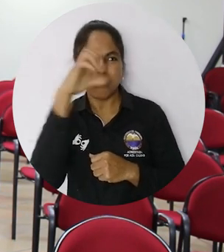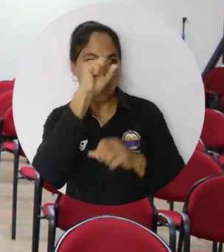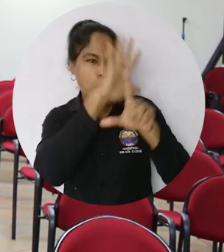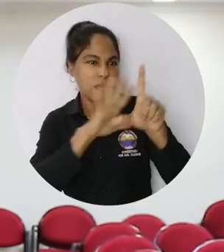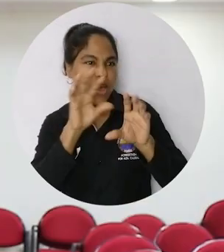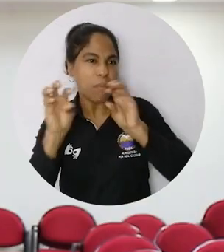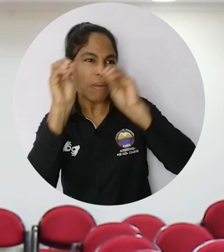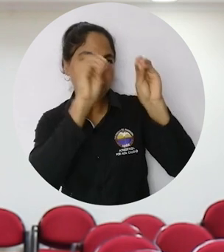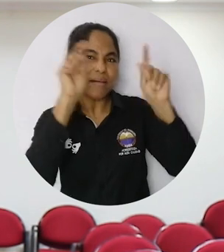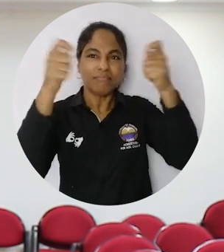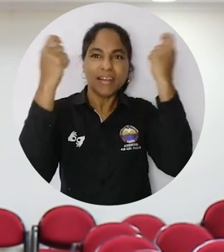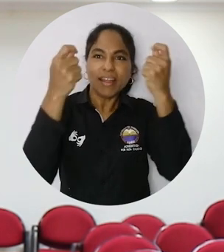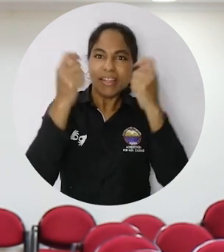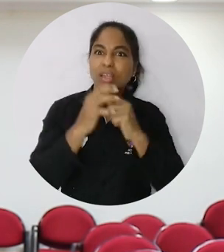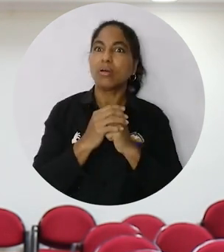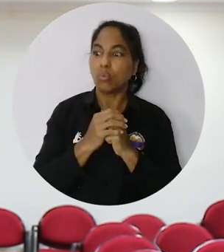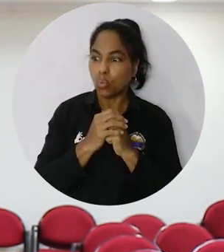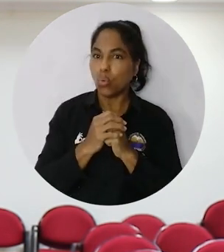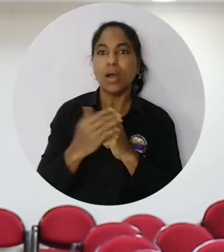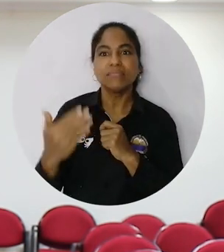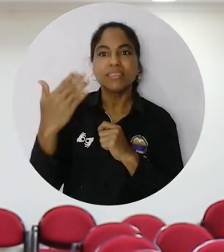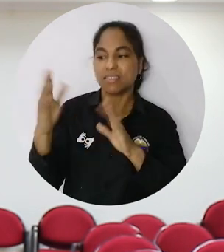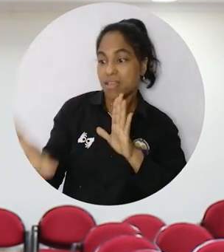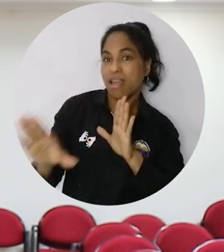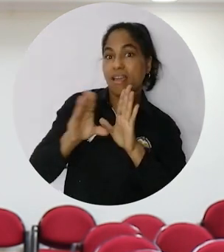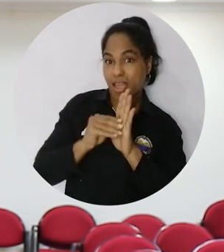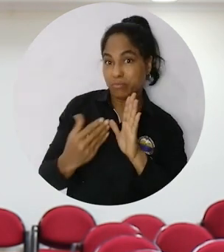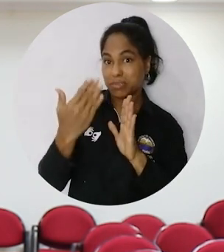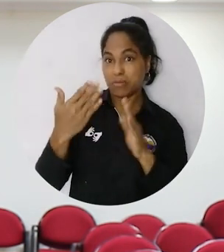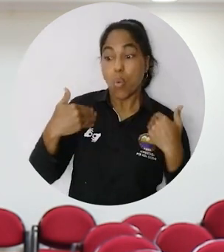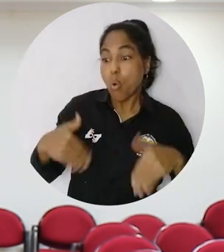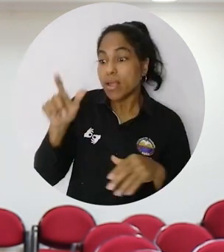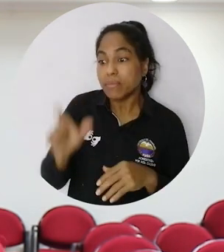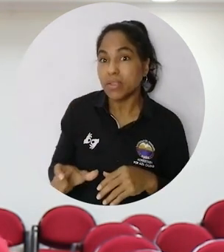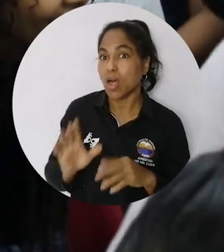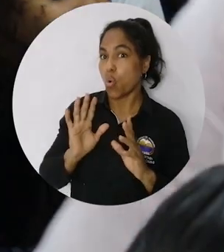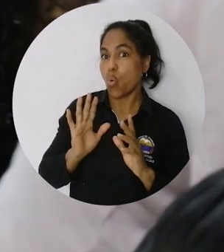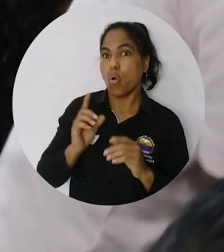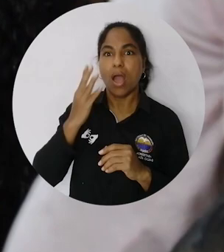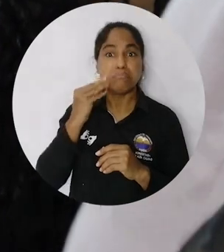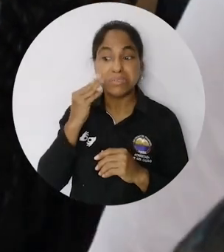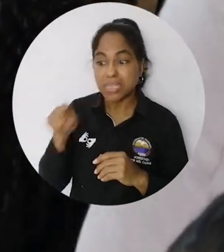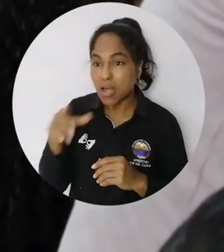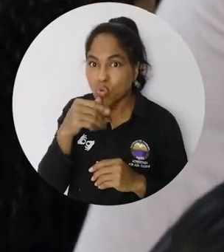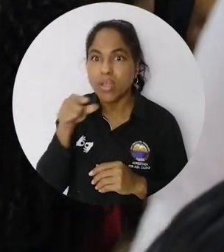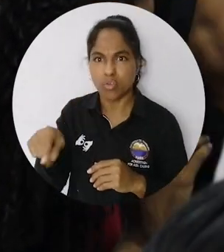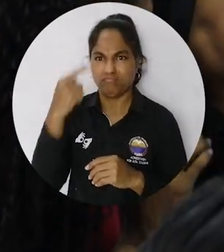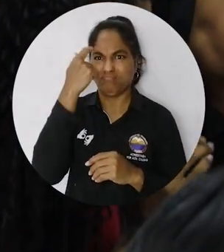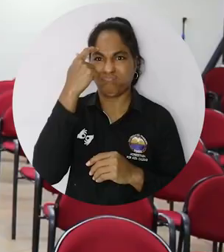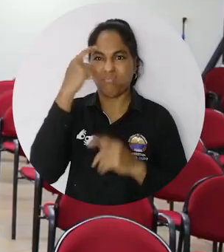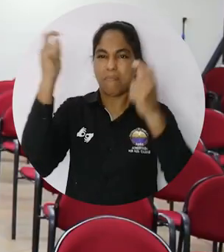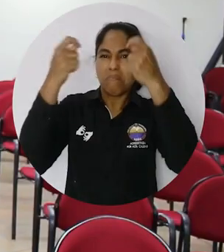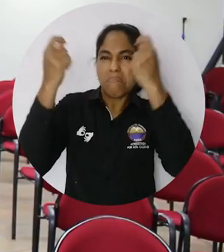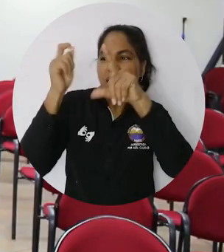están viviendo de ello, me parece un ejemplo como muy bien fundamentado, porque no traes a cualquier persona. Hablar de mercadeos y de pronto no han logrado